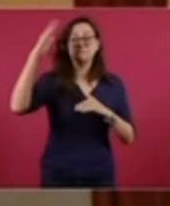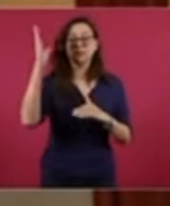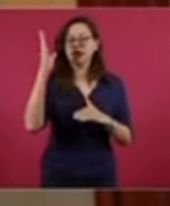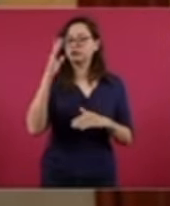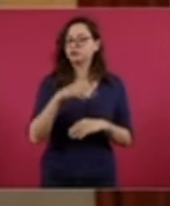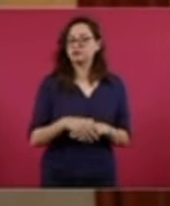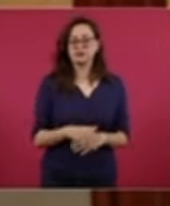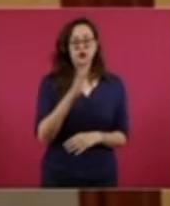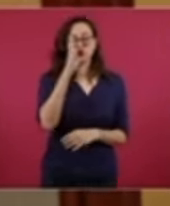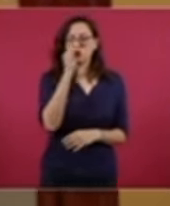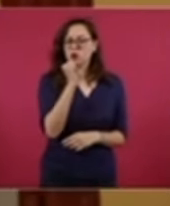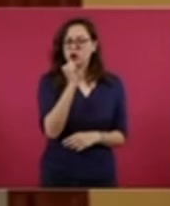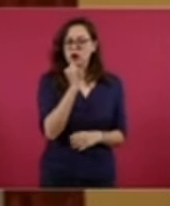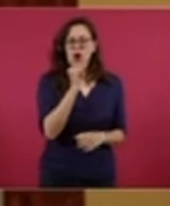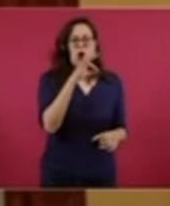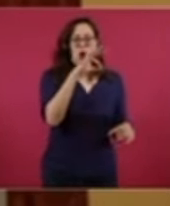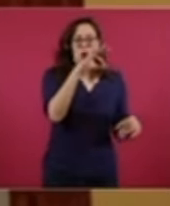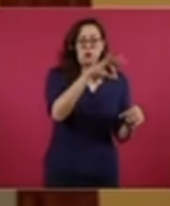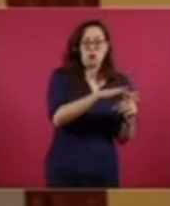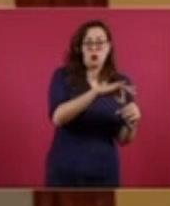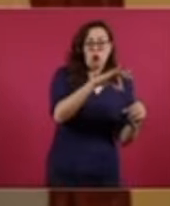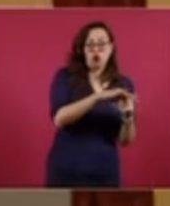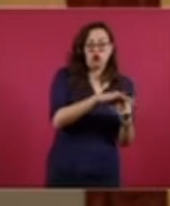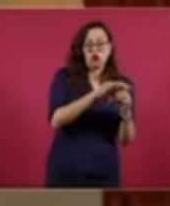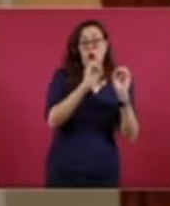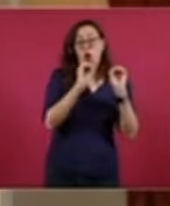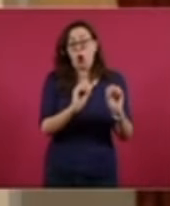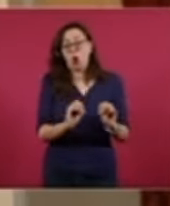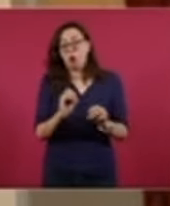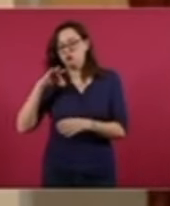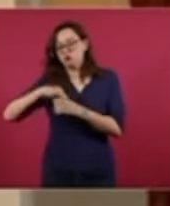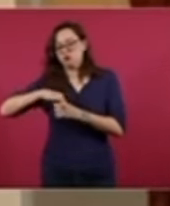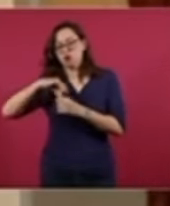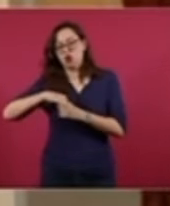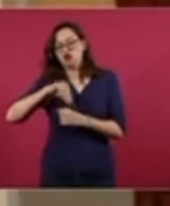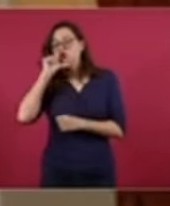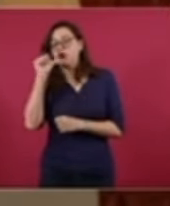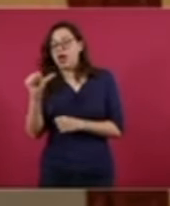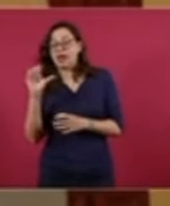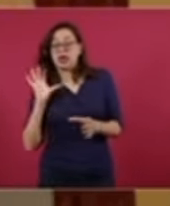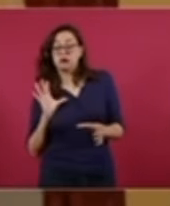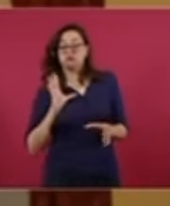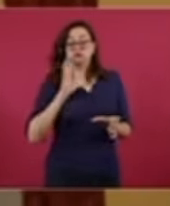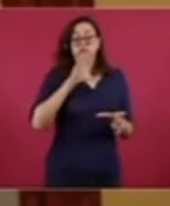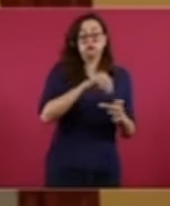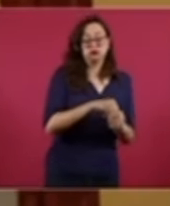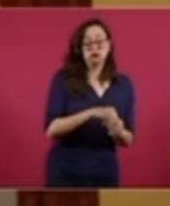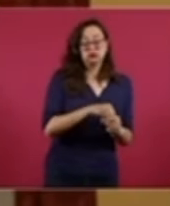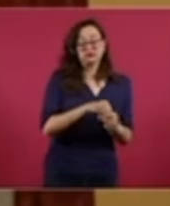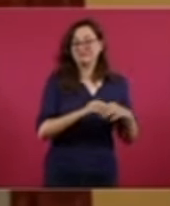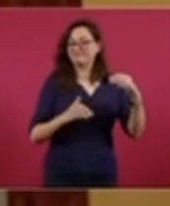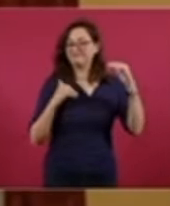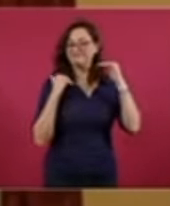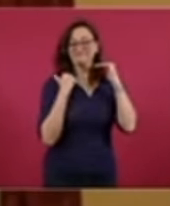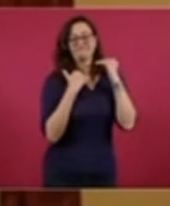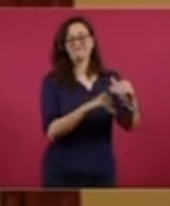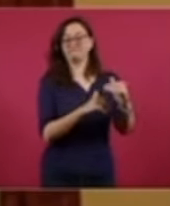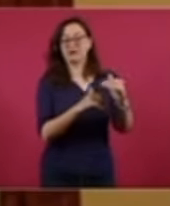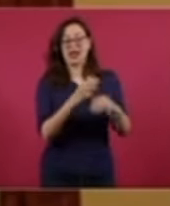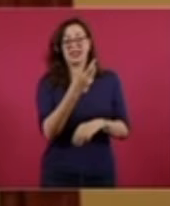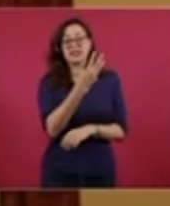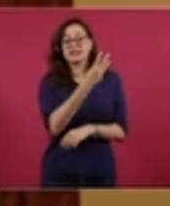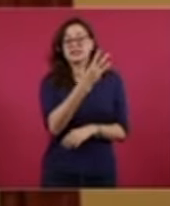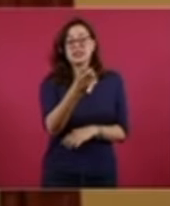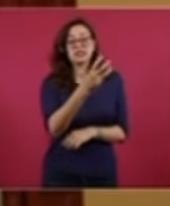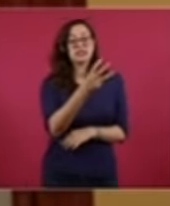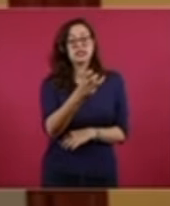por la vía de mayoría o plurinominal. Cualquiera de las dos, ningún partido político puede tener más de